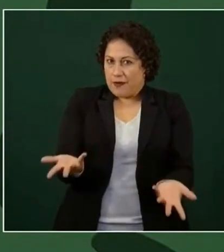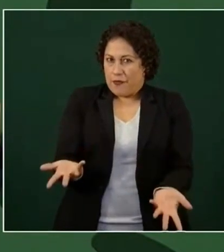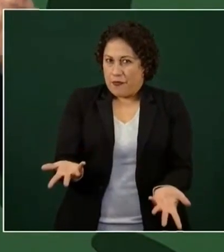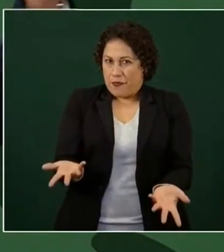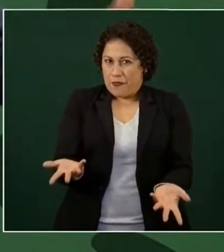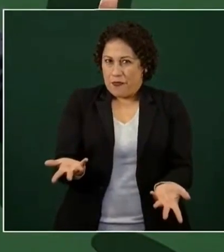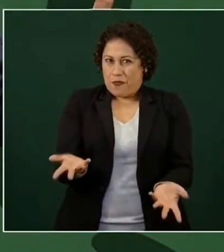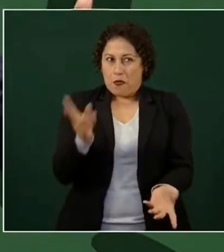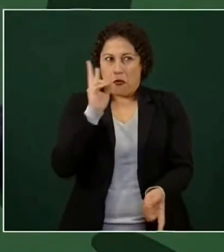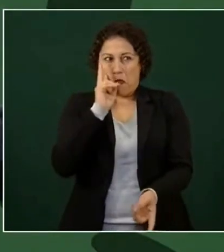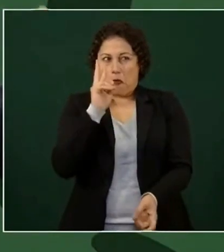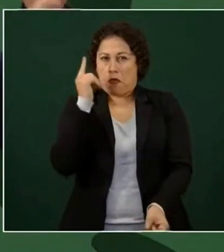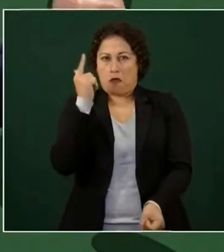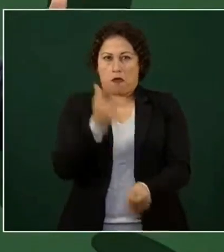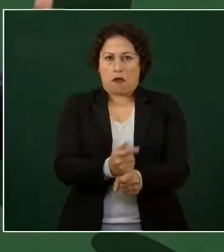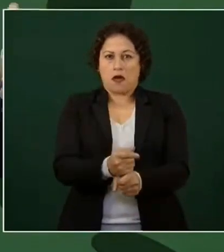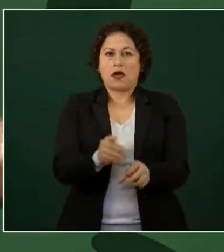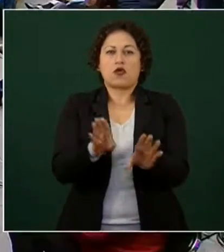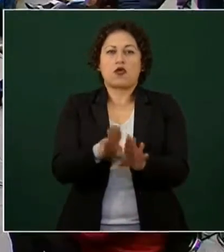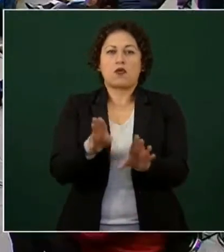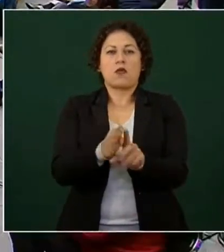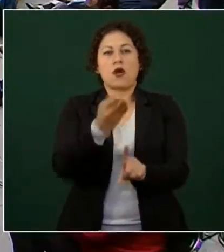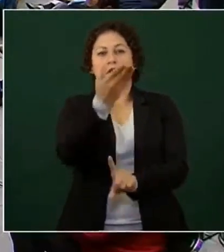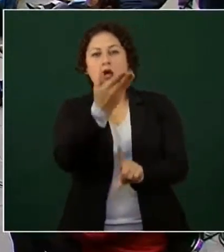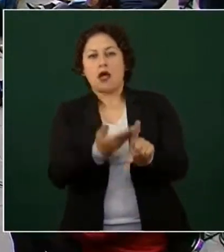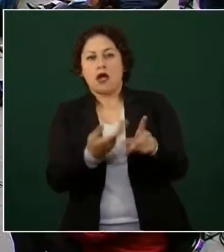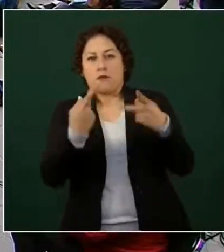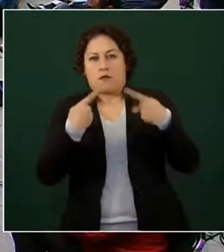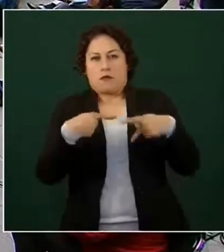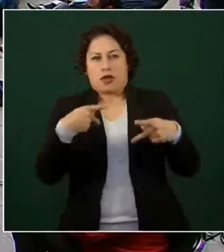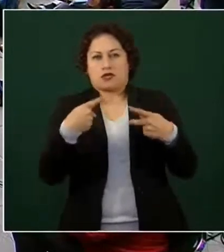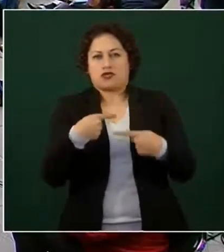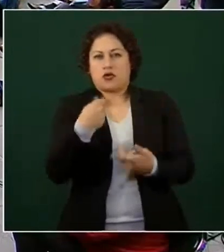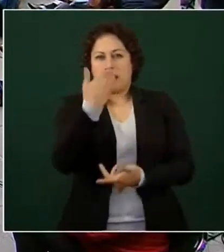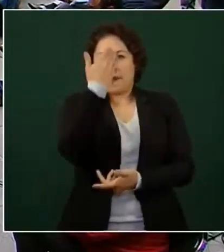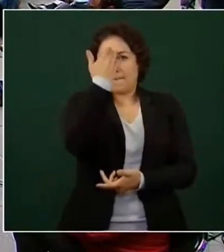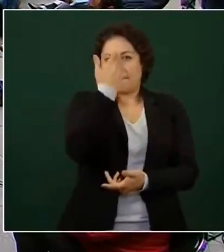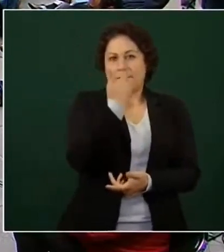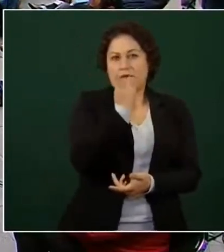¿Por qué van sobre un periodista famoso que además